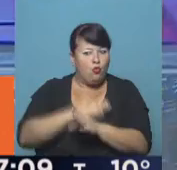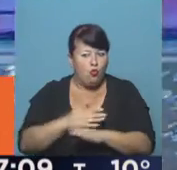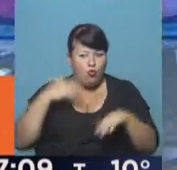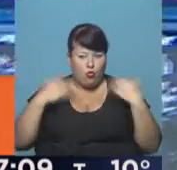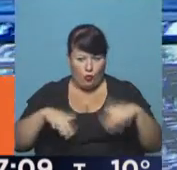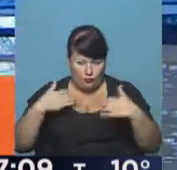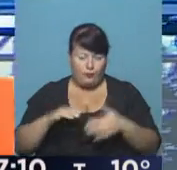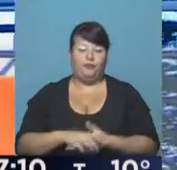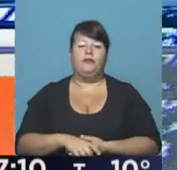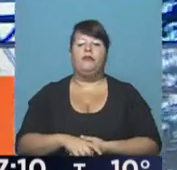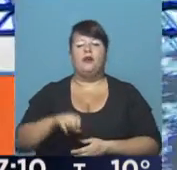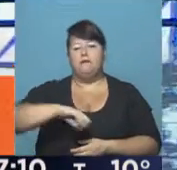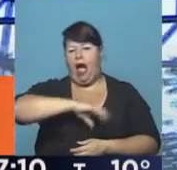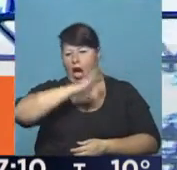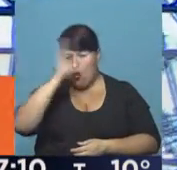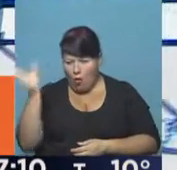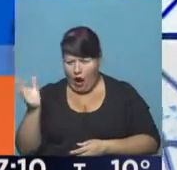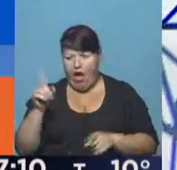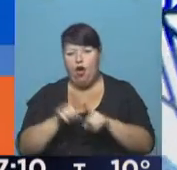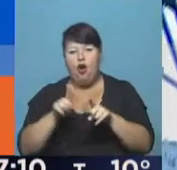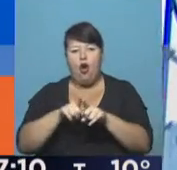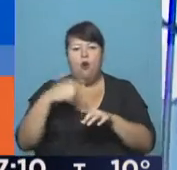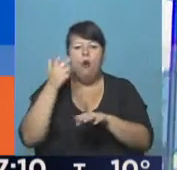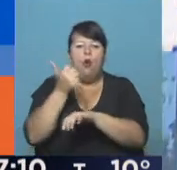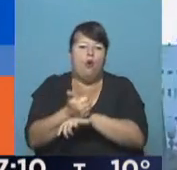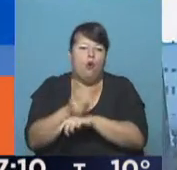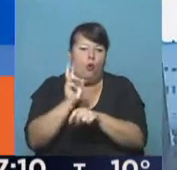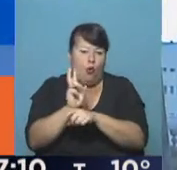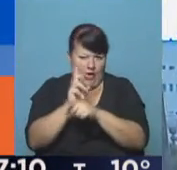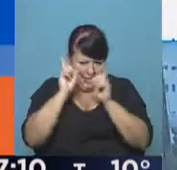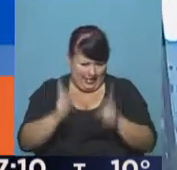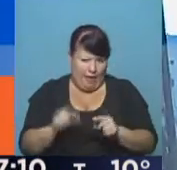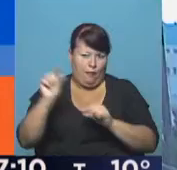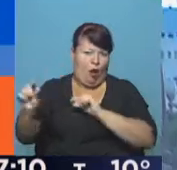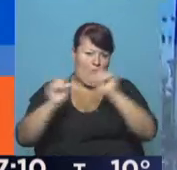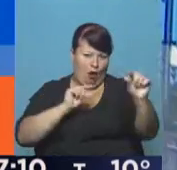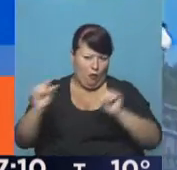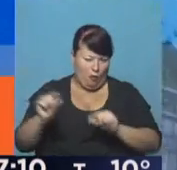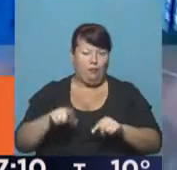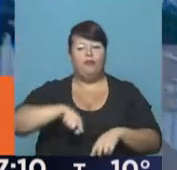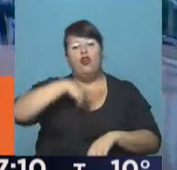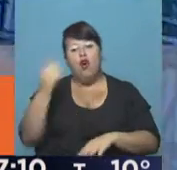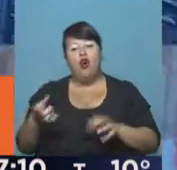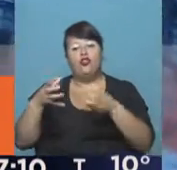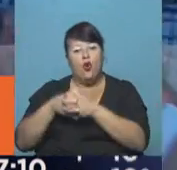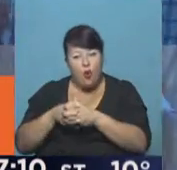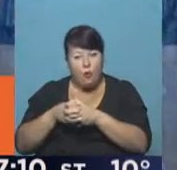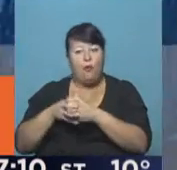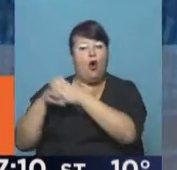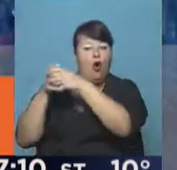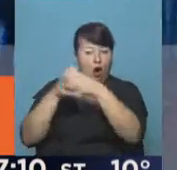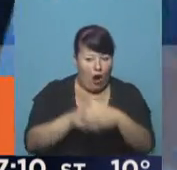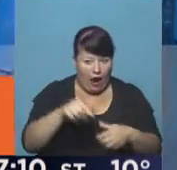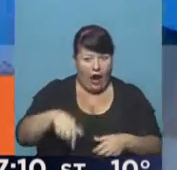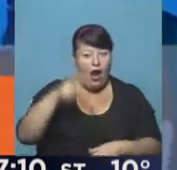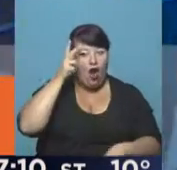la temperatura, han estado toda la noche en una suerte de guardia, también van a ser guardias itinerantes. Y otro grupo va a comenzar a llegar aquí a